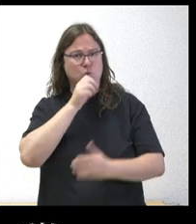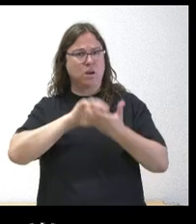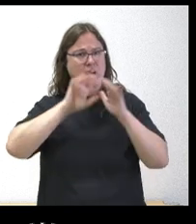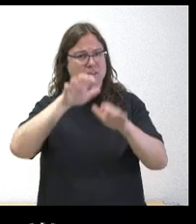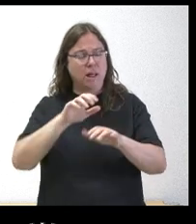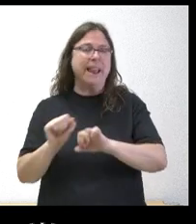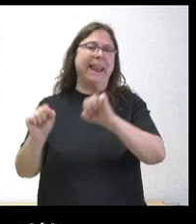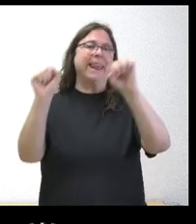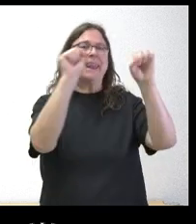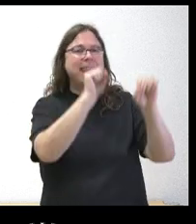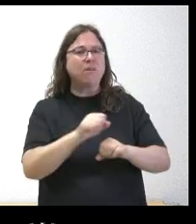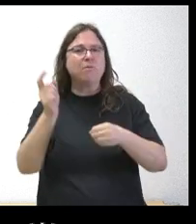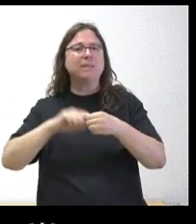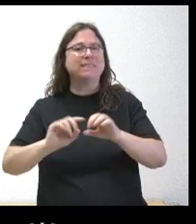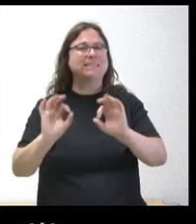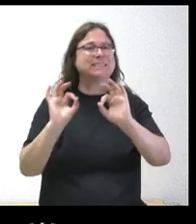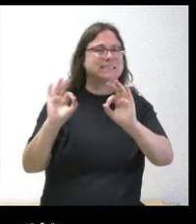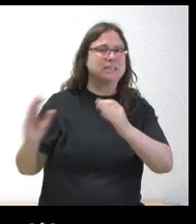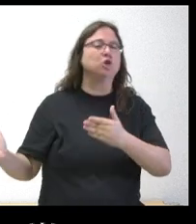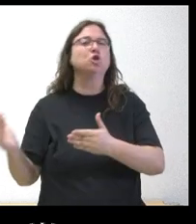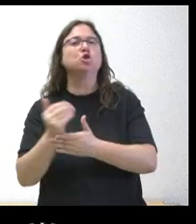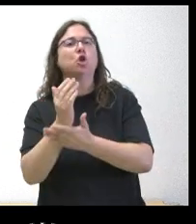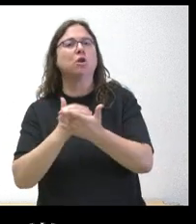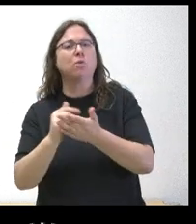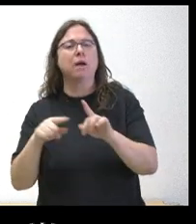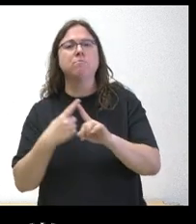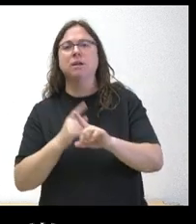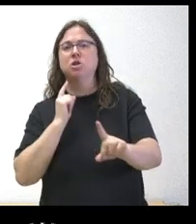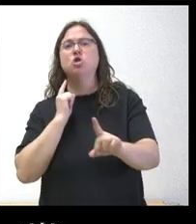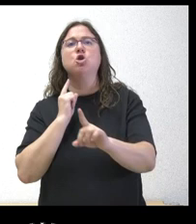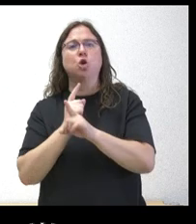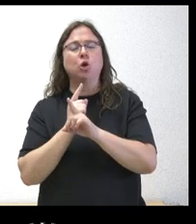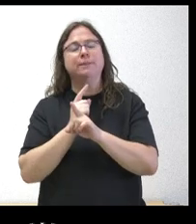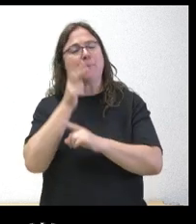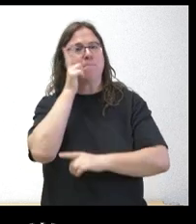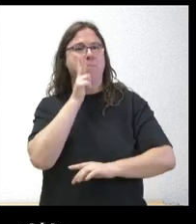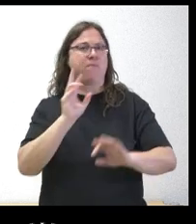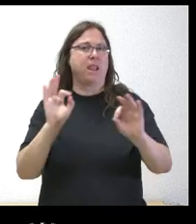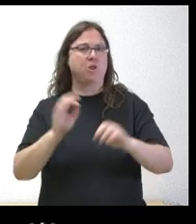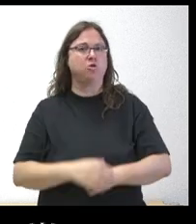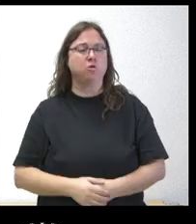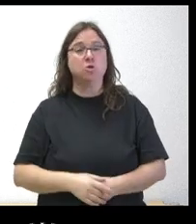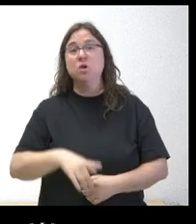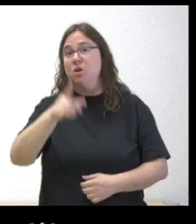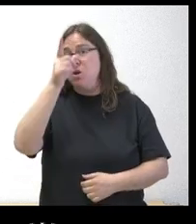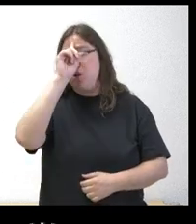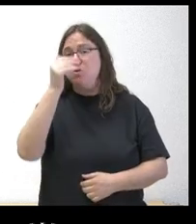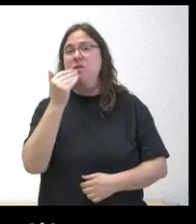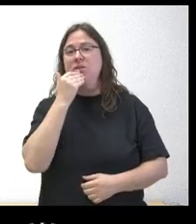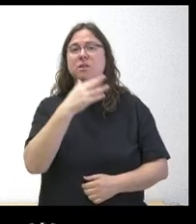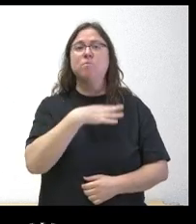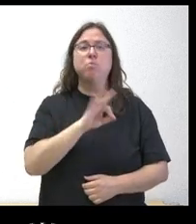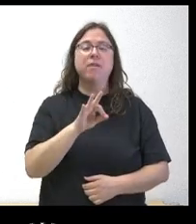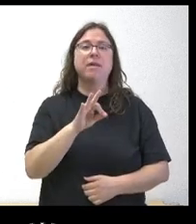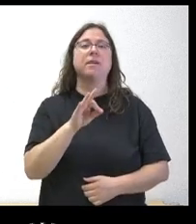defendía que se incluyeran singularidades de todas las comunidades y rechazaba privilegios no sé si ven que esa posición del PSOE de